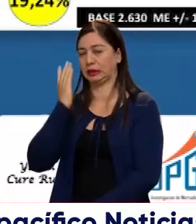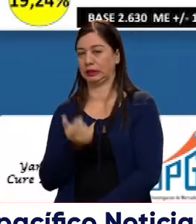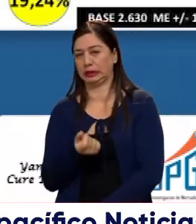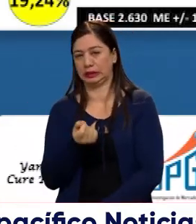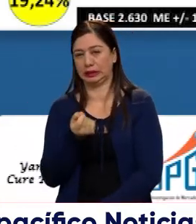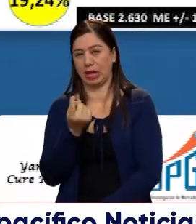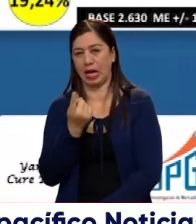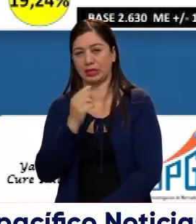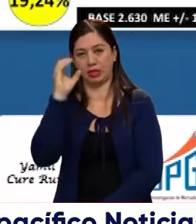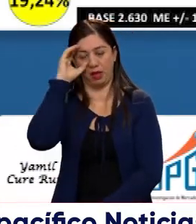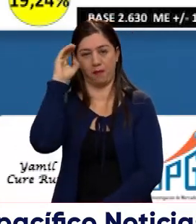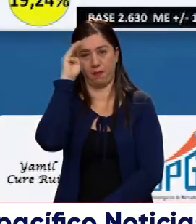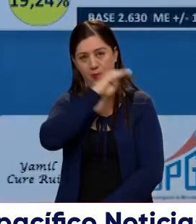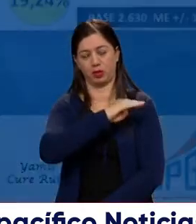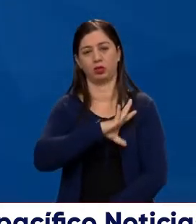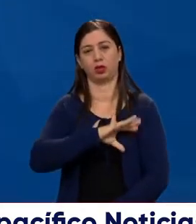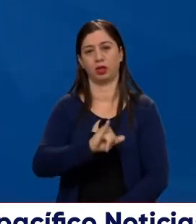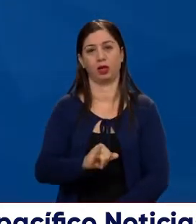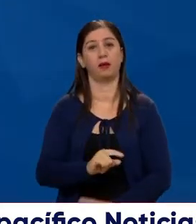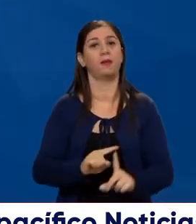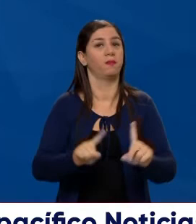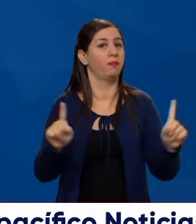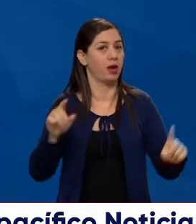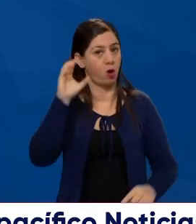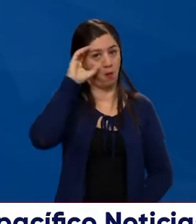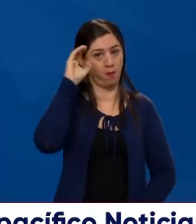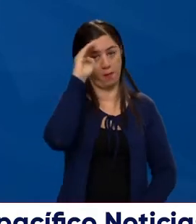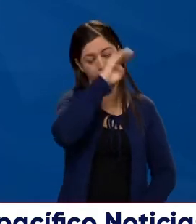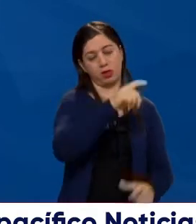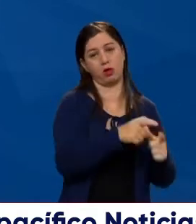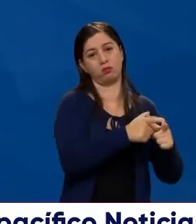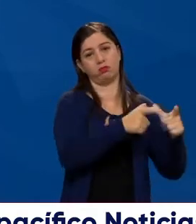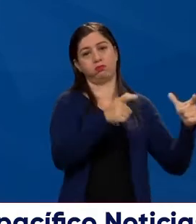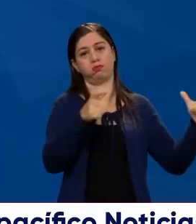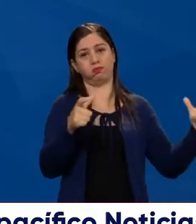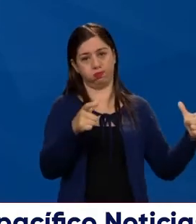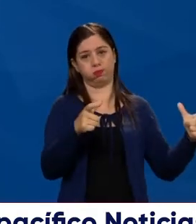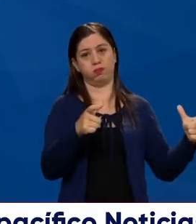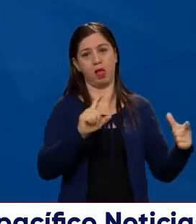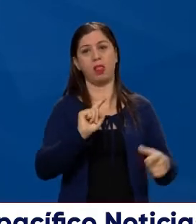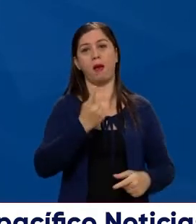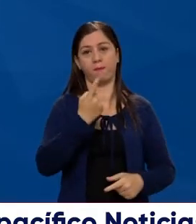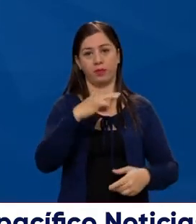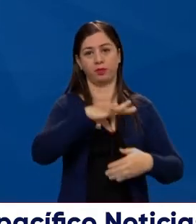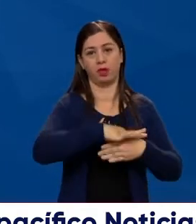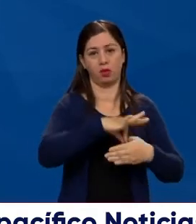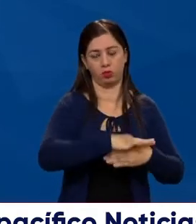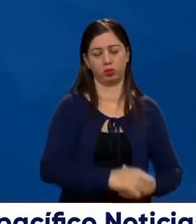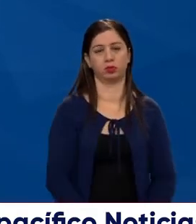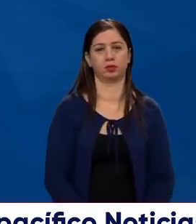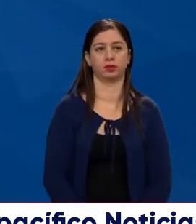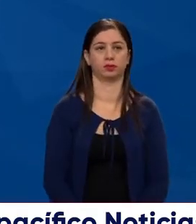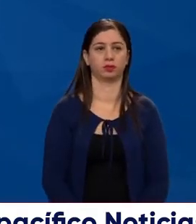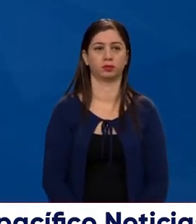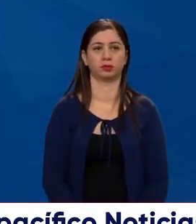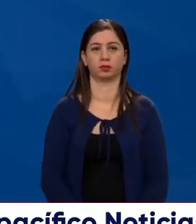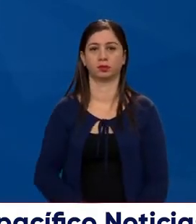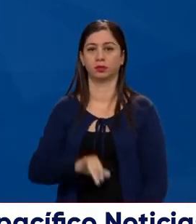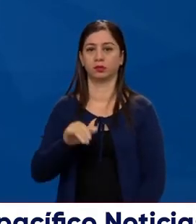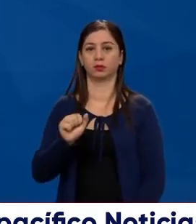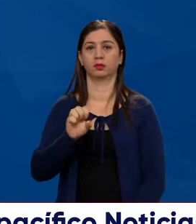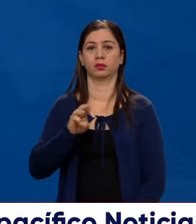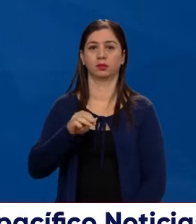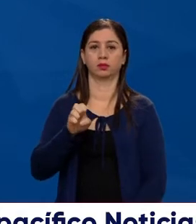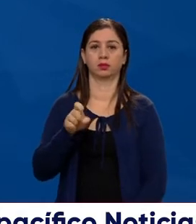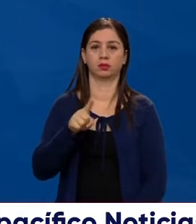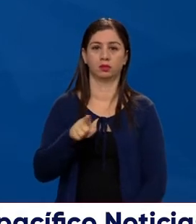a Petro en Cali. Pero todavía Petro es mayoría porque las conserva de la primera vuelta. James, eso que